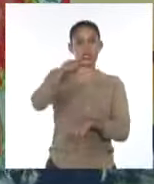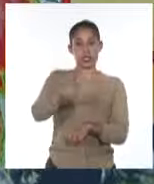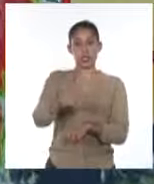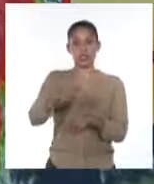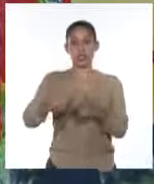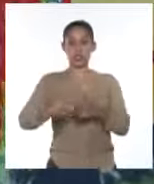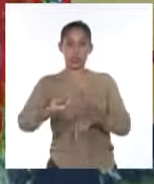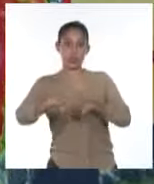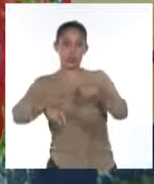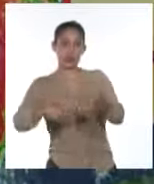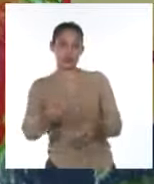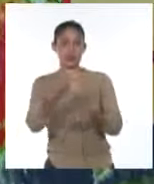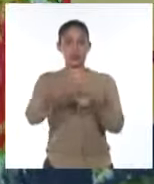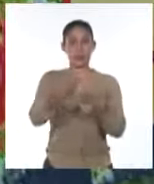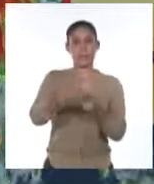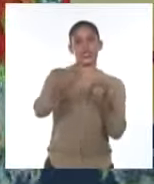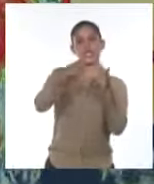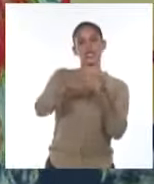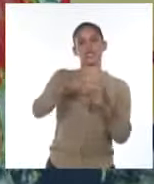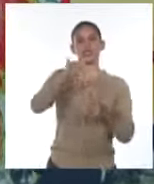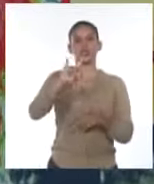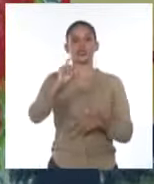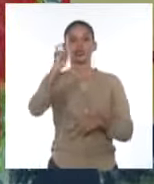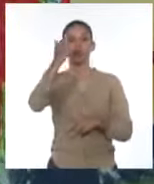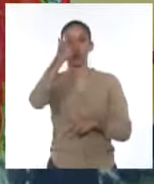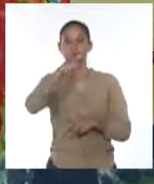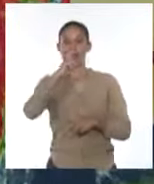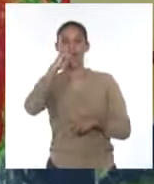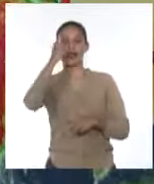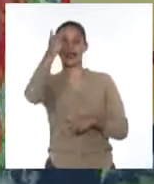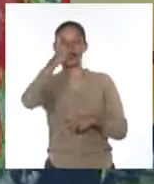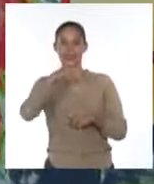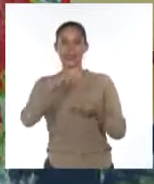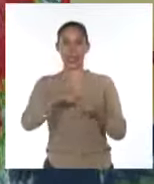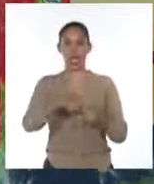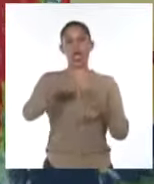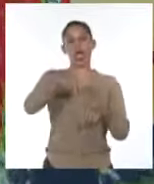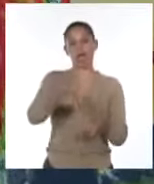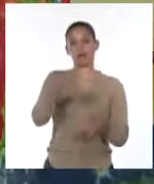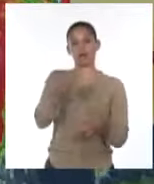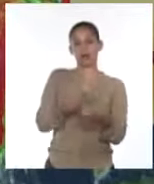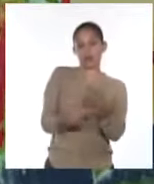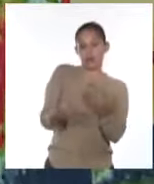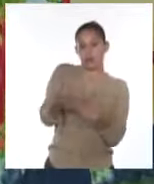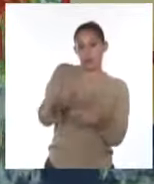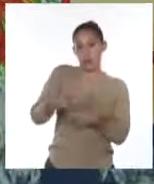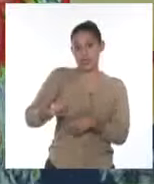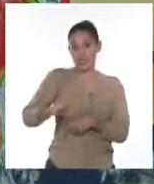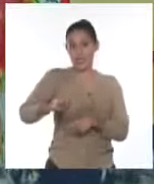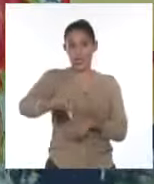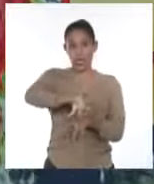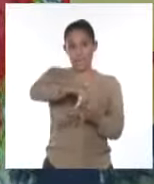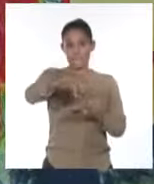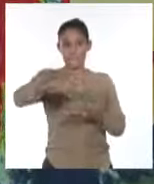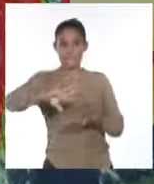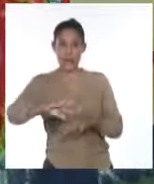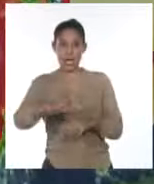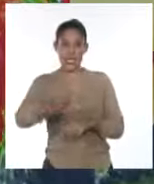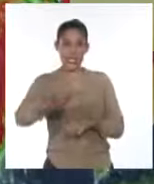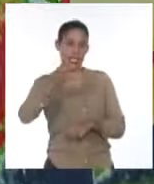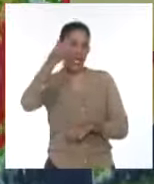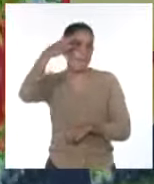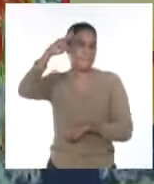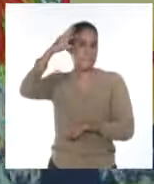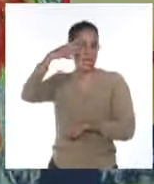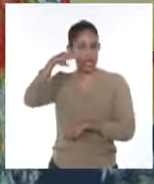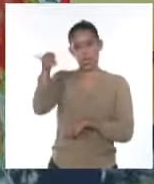Yucatán, lo hará en horas de la madrugada, primeras horas de mañana miércoles por el canal de Yucatán, ya internándose en el Golfo de México donde las condiciones también